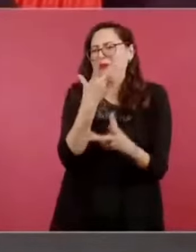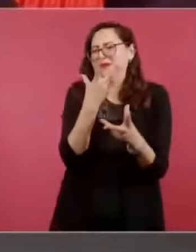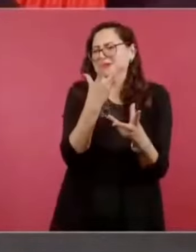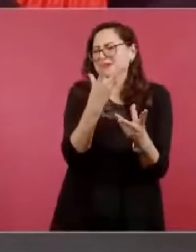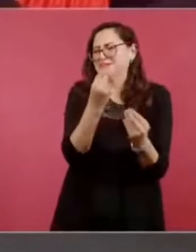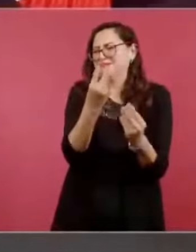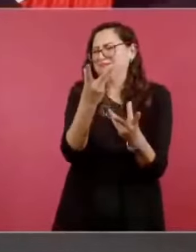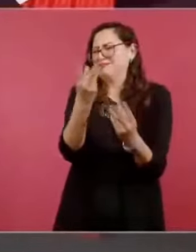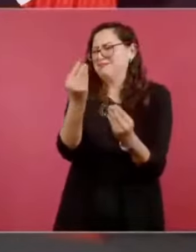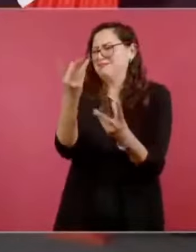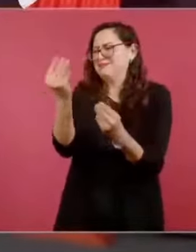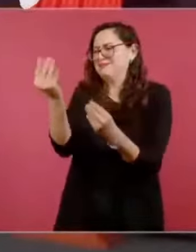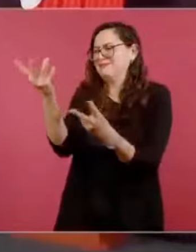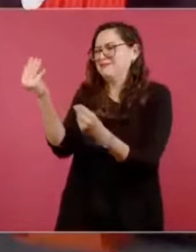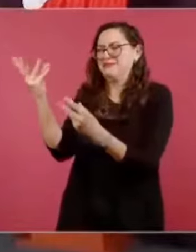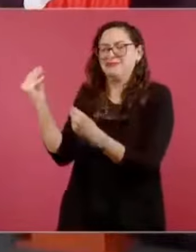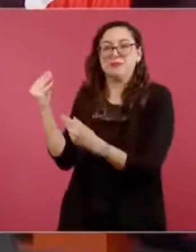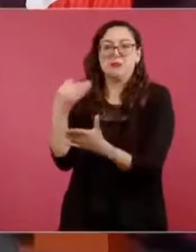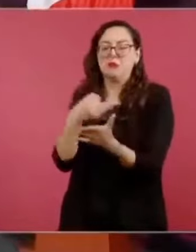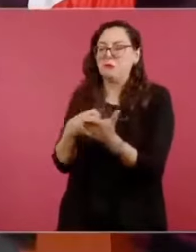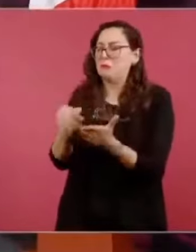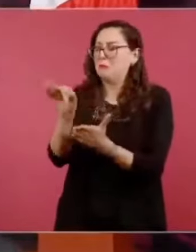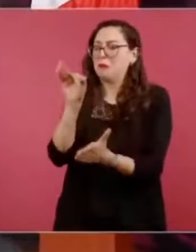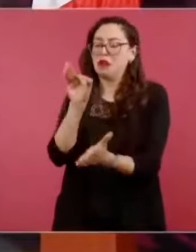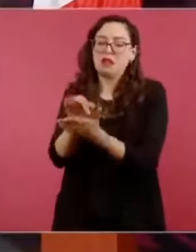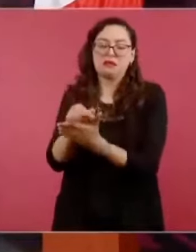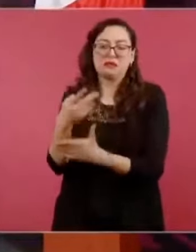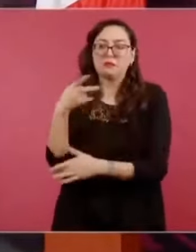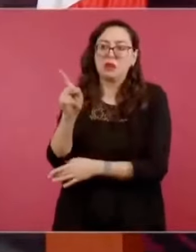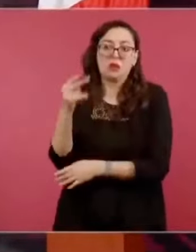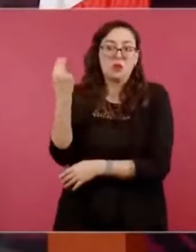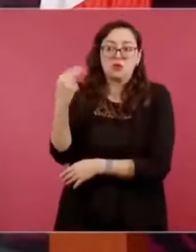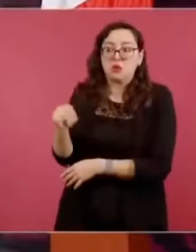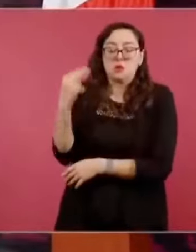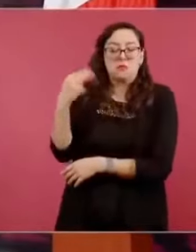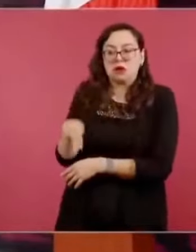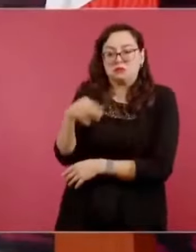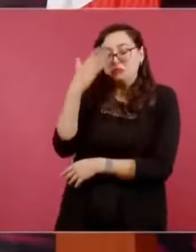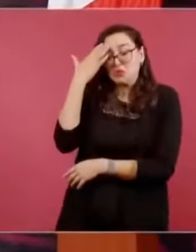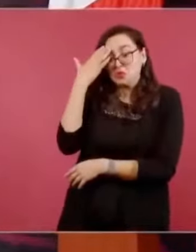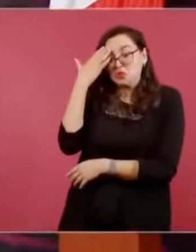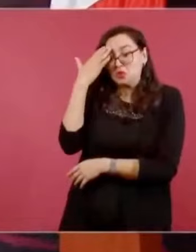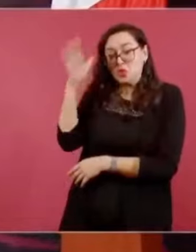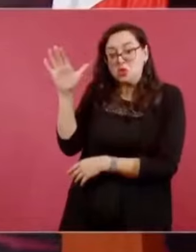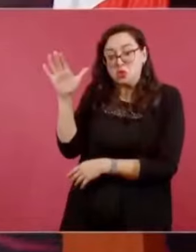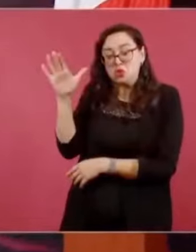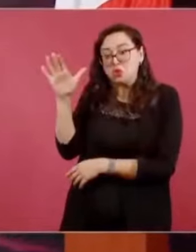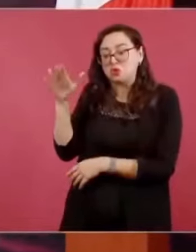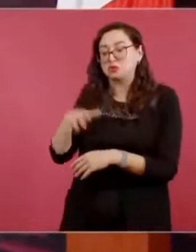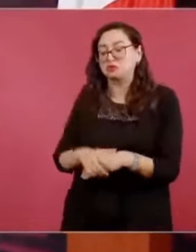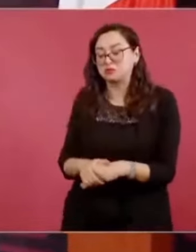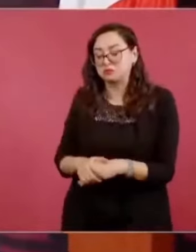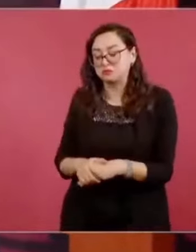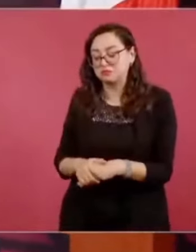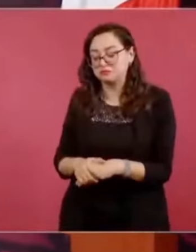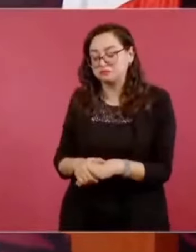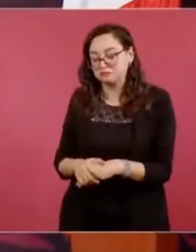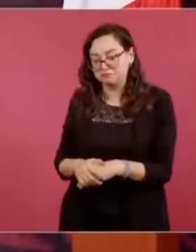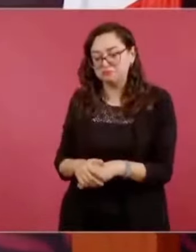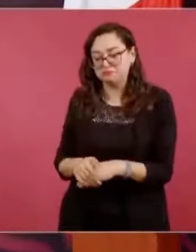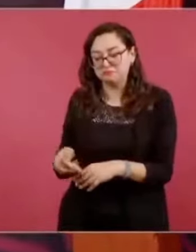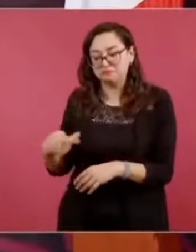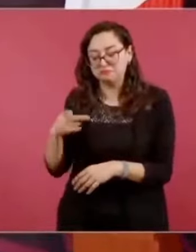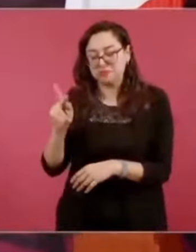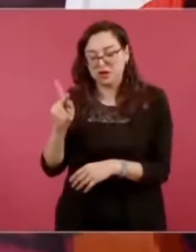galería de hombres ejemplares, rememorando al mejor presidente de México del siglo XX, el